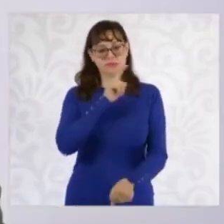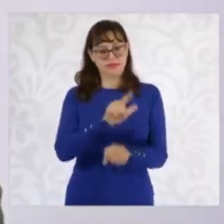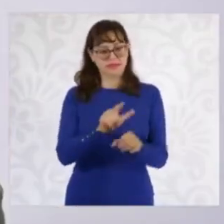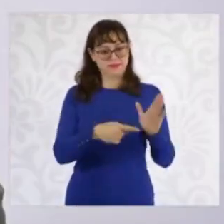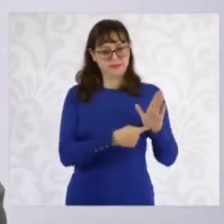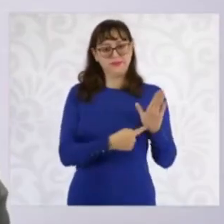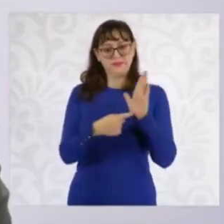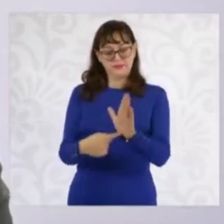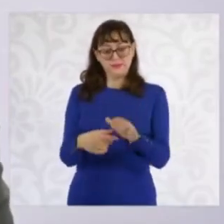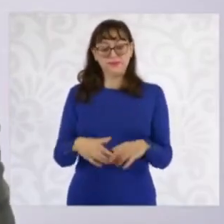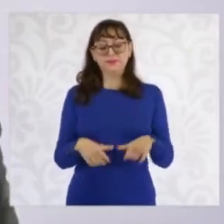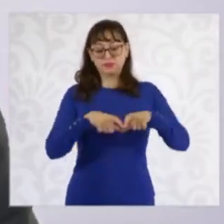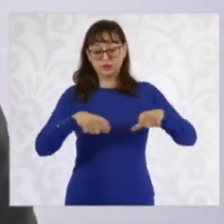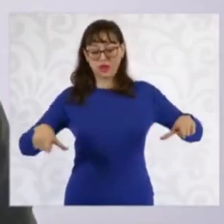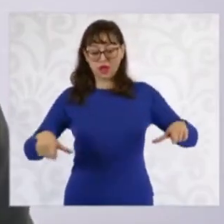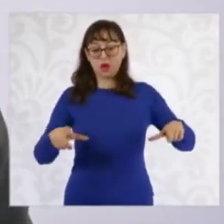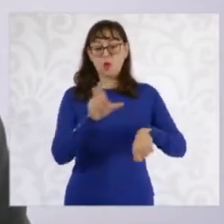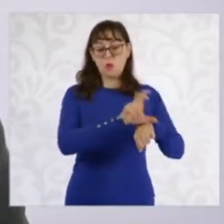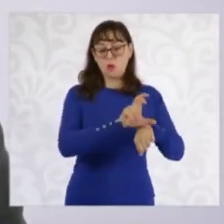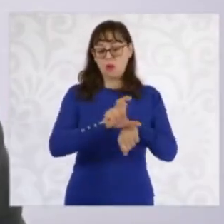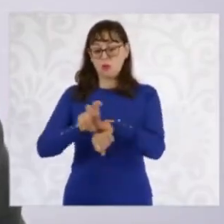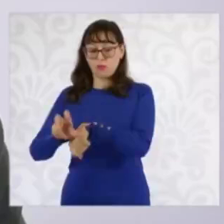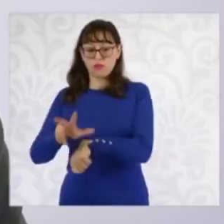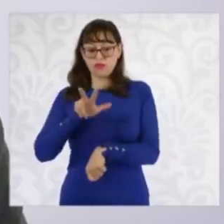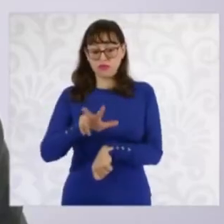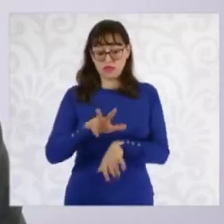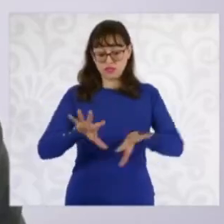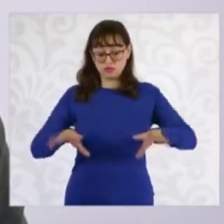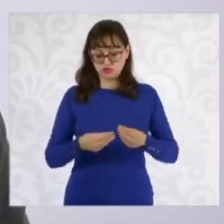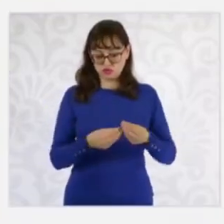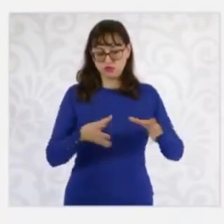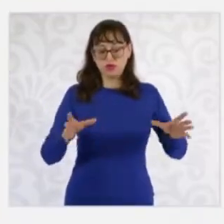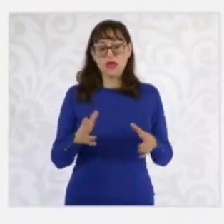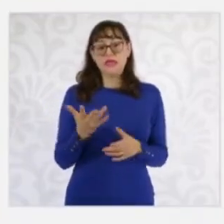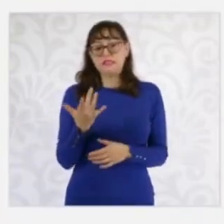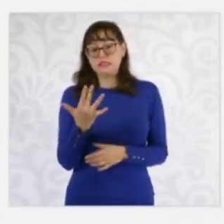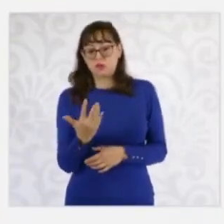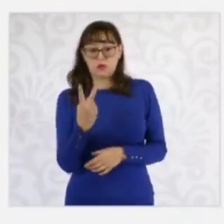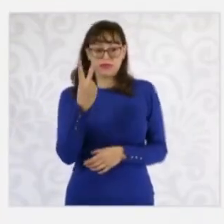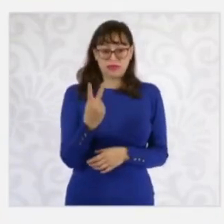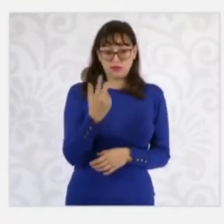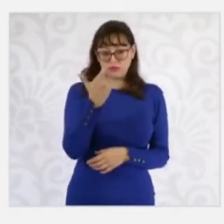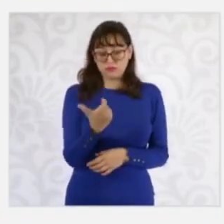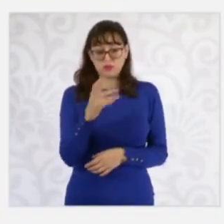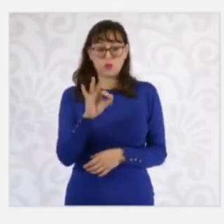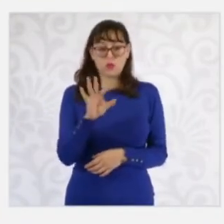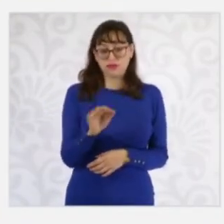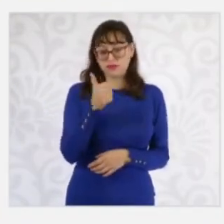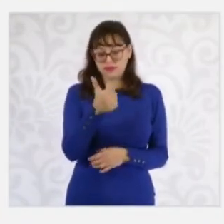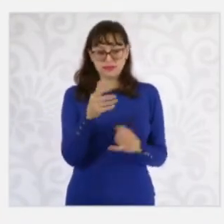registrado que el paquete de 18 piezas de huevo blanco se ha vendido en un promedio semanal de 52 pesos con 46